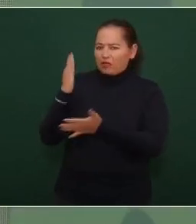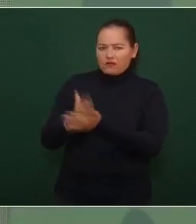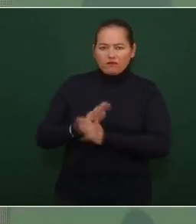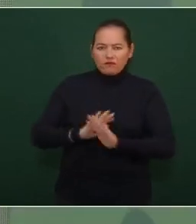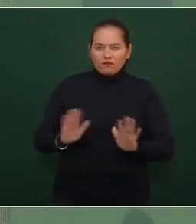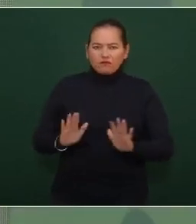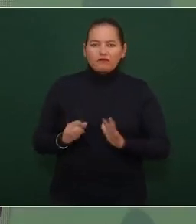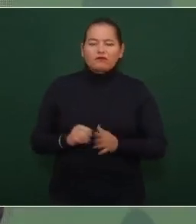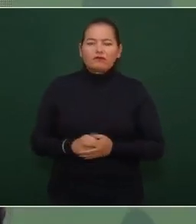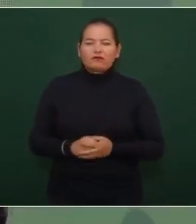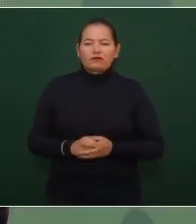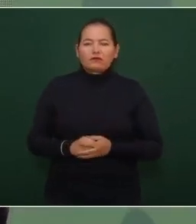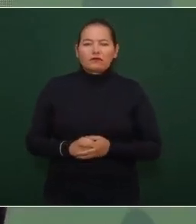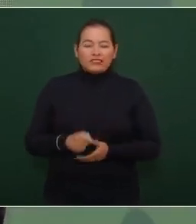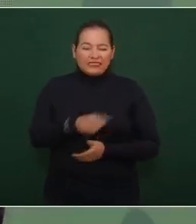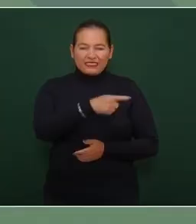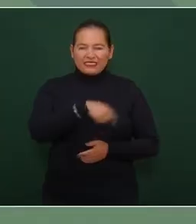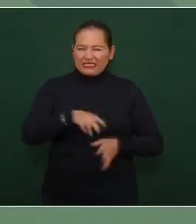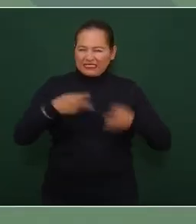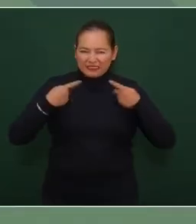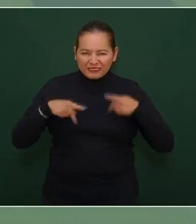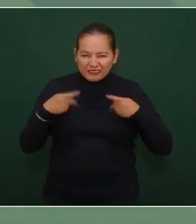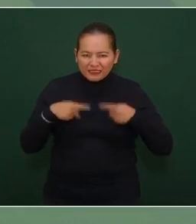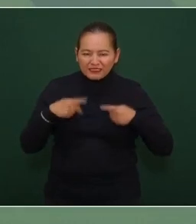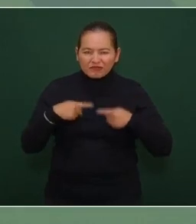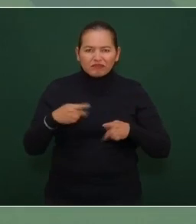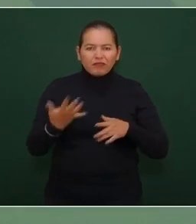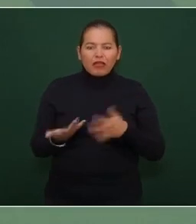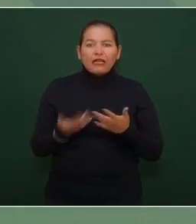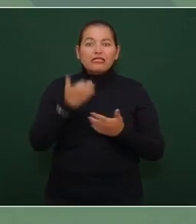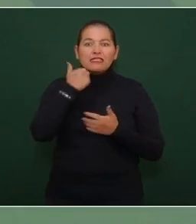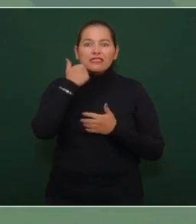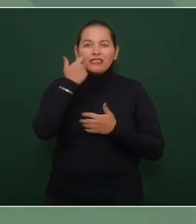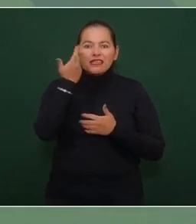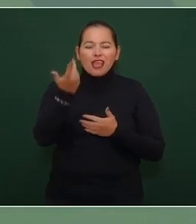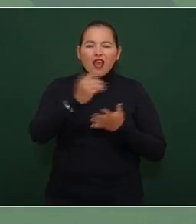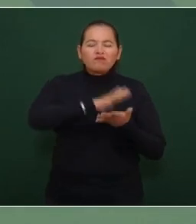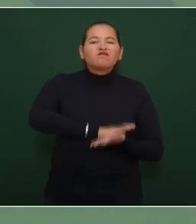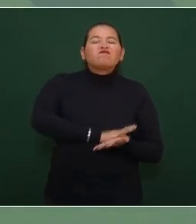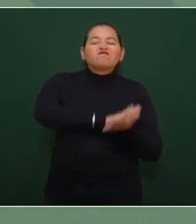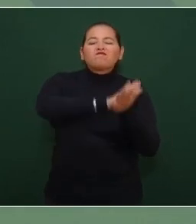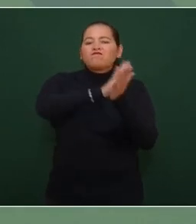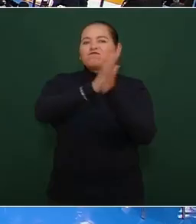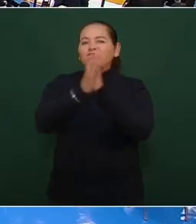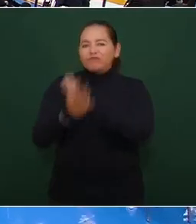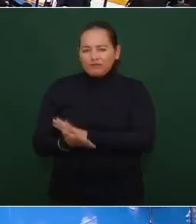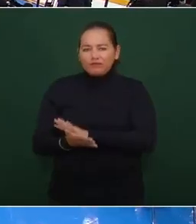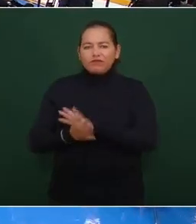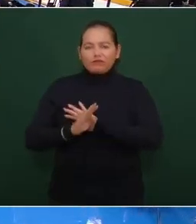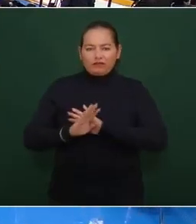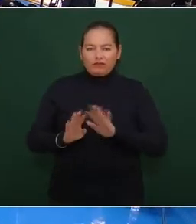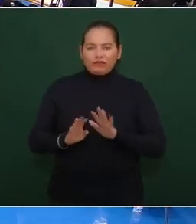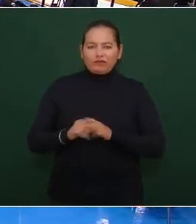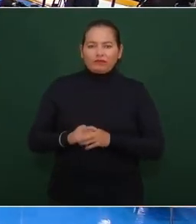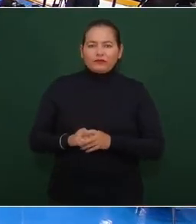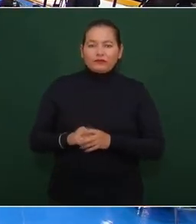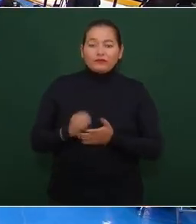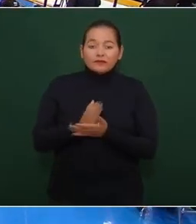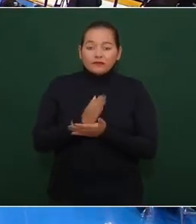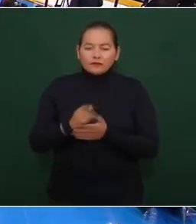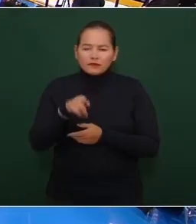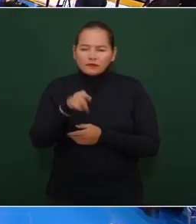es que continúe la transformación acerca de tu pregunta sobre